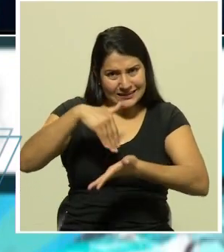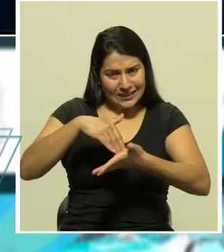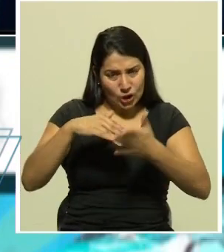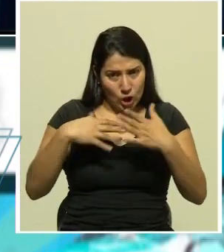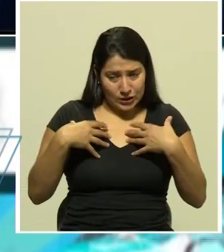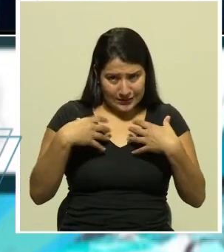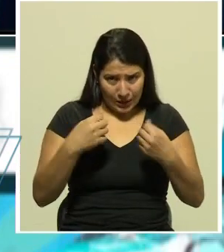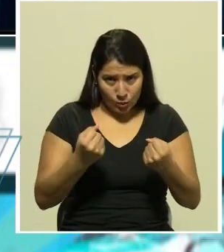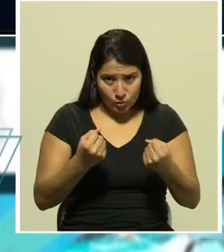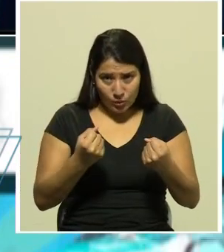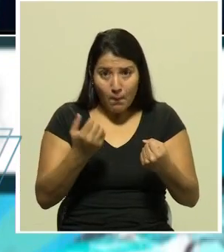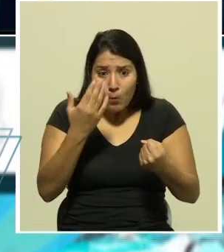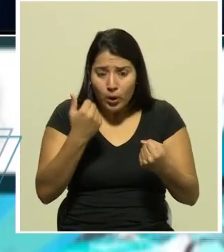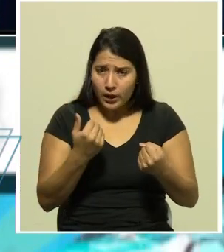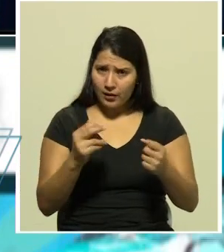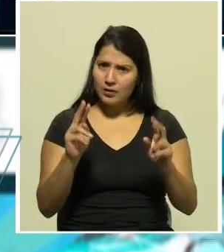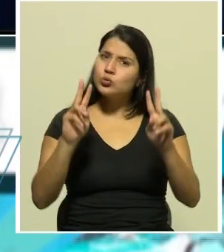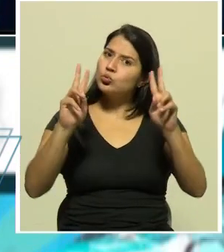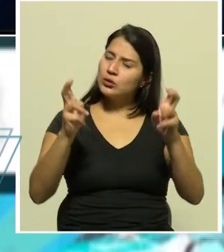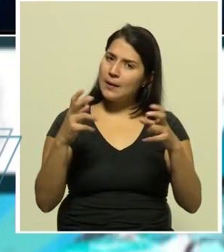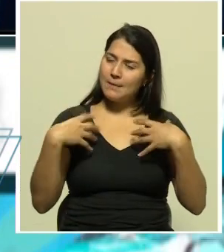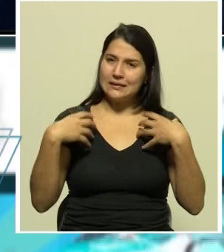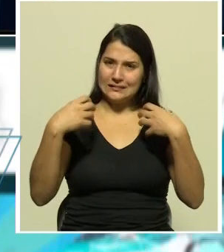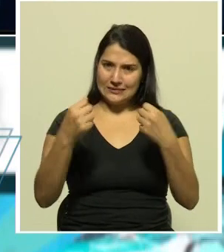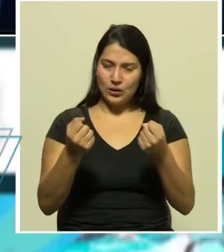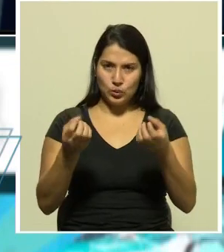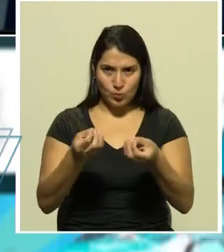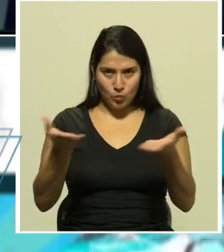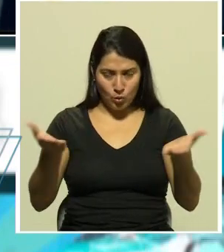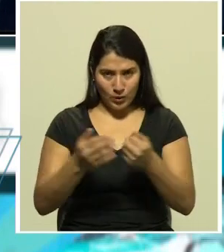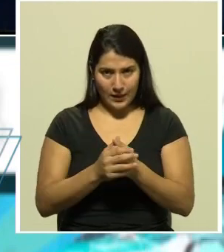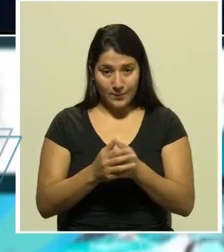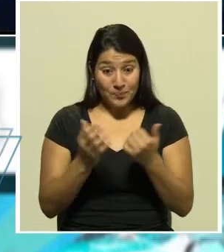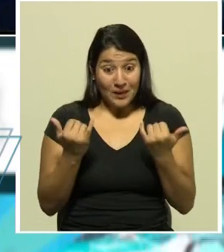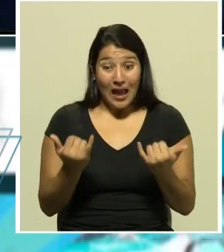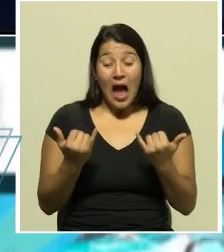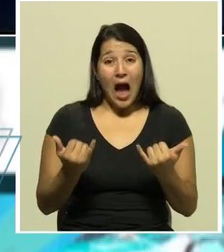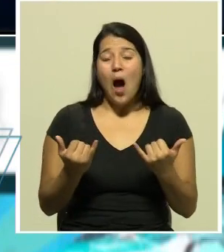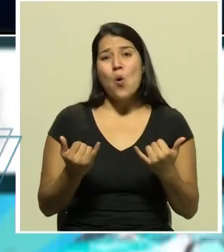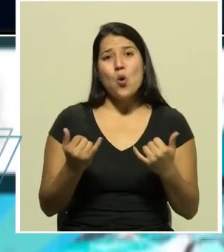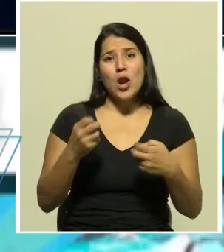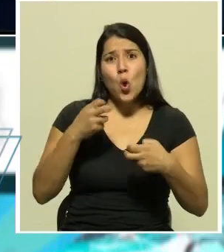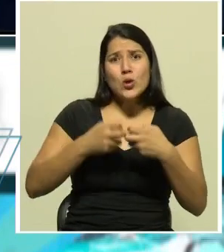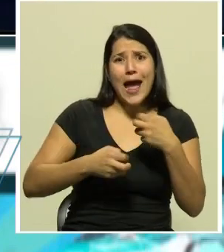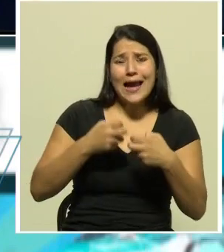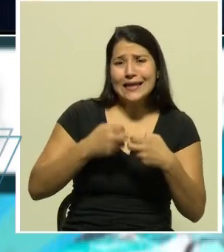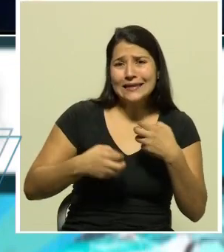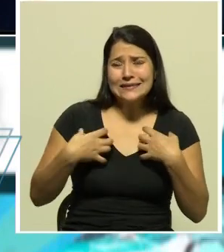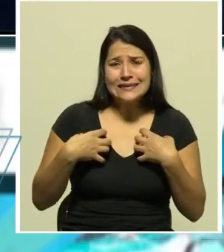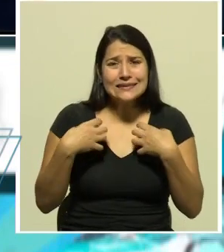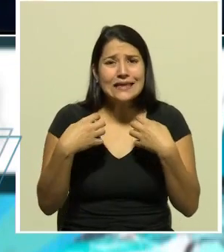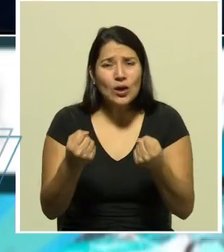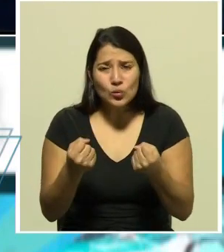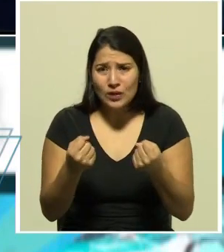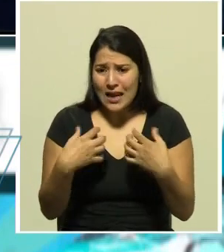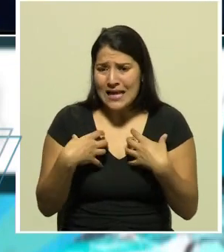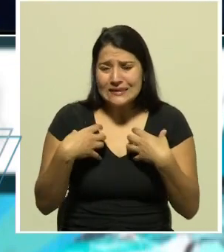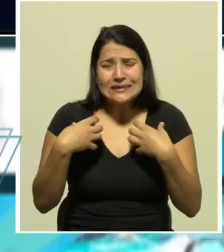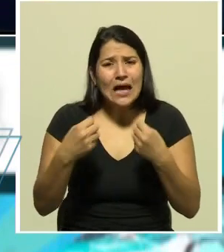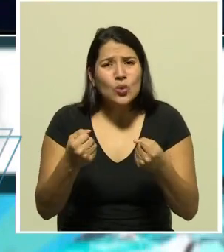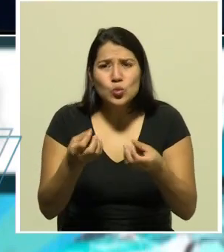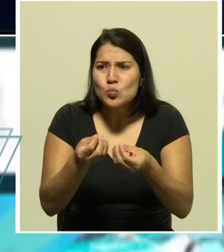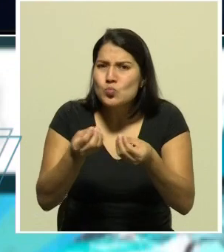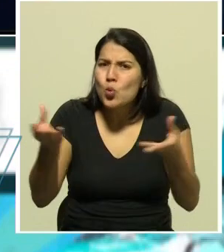pública en medio de una crisis sanitaria, la salud pública tiene absoluta prioridad ¿qué